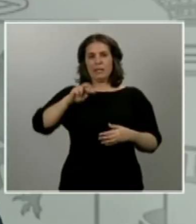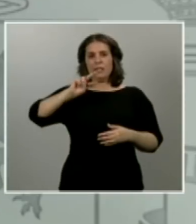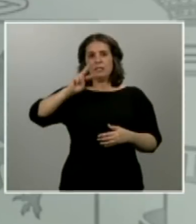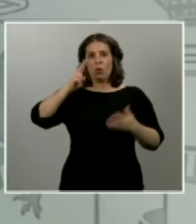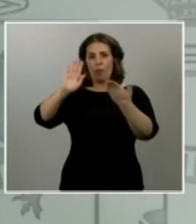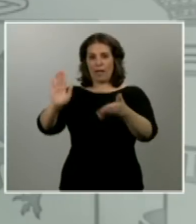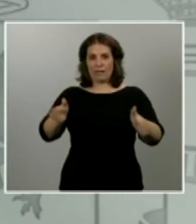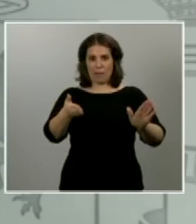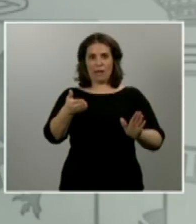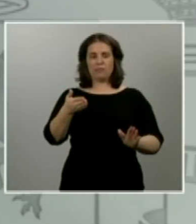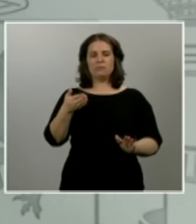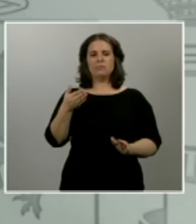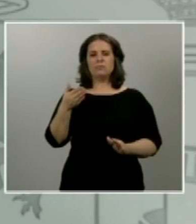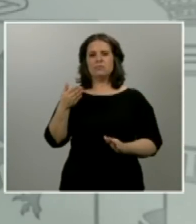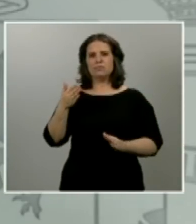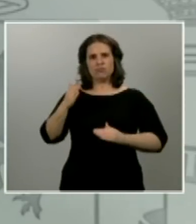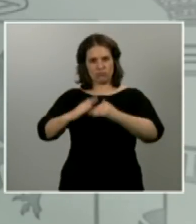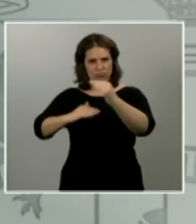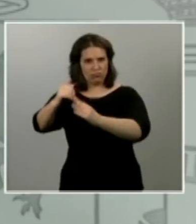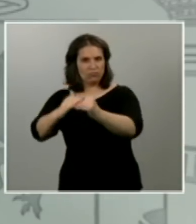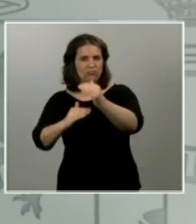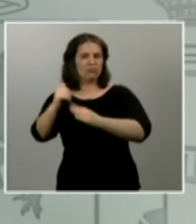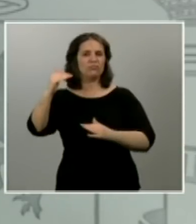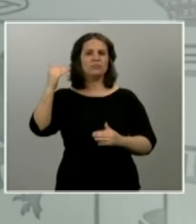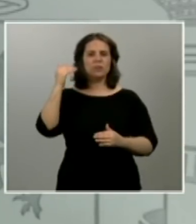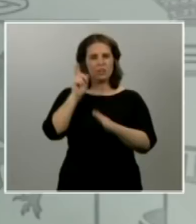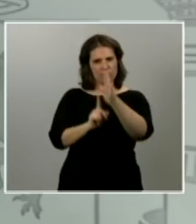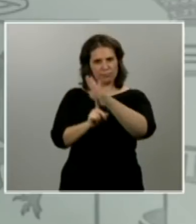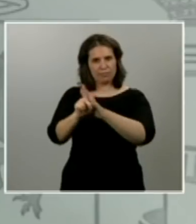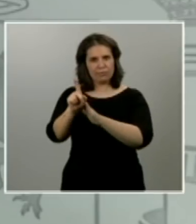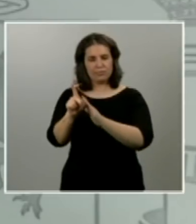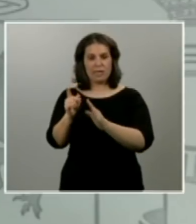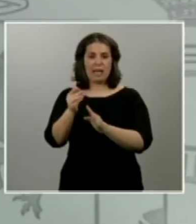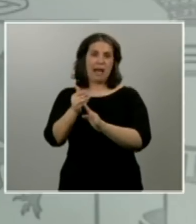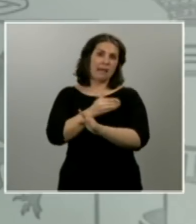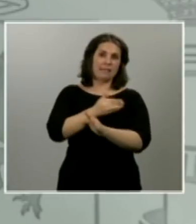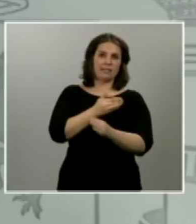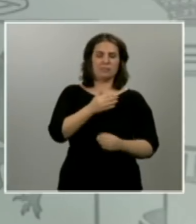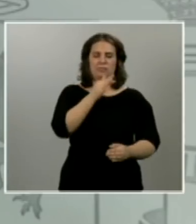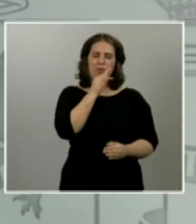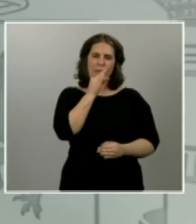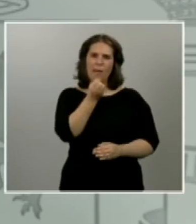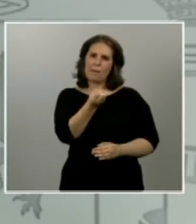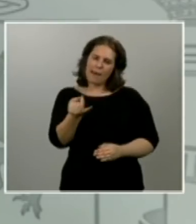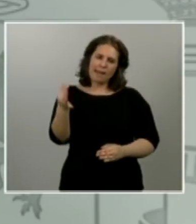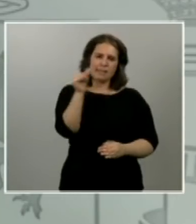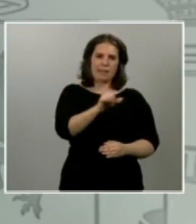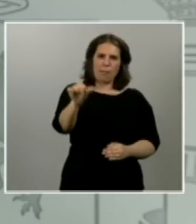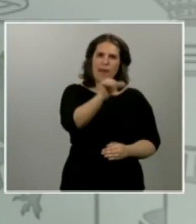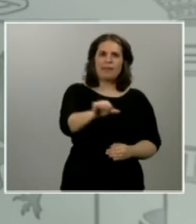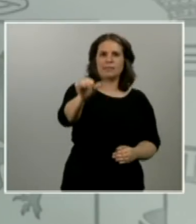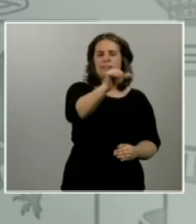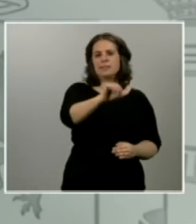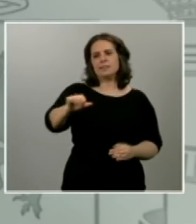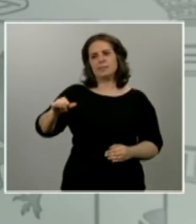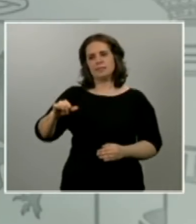la de la reconstrucción a la cual antes os hacía referencia, evidentemente nos aguardan aún varias semanas de restricciones pues muy estrictas en